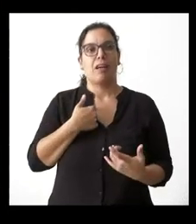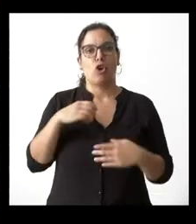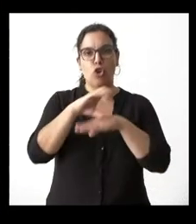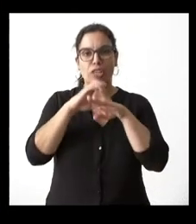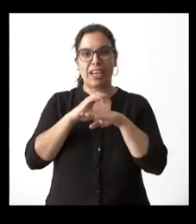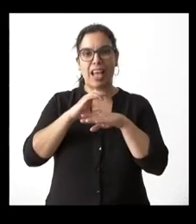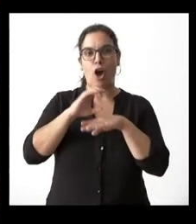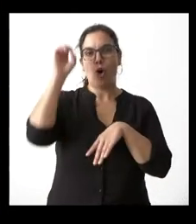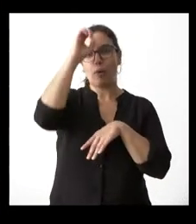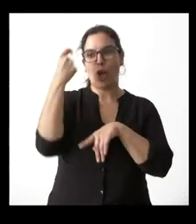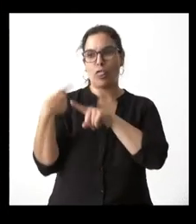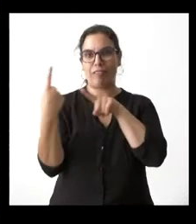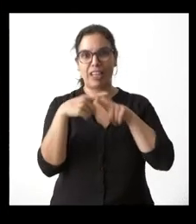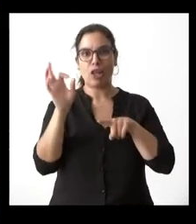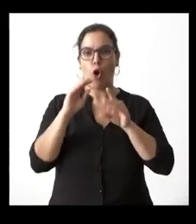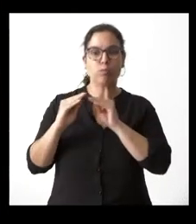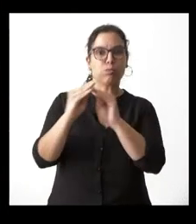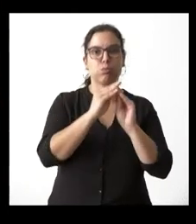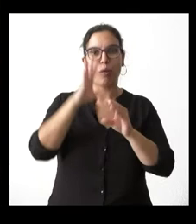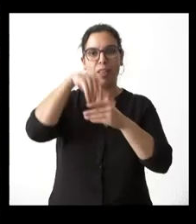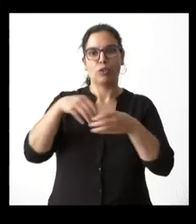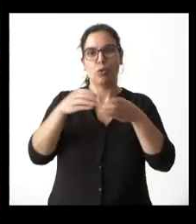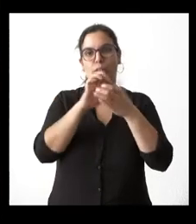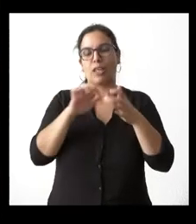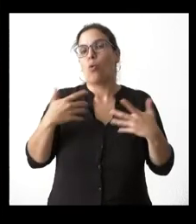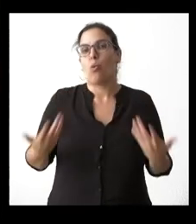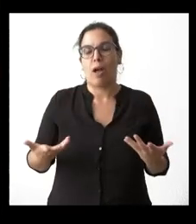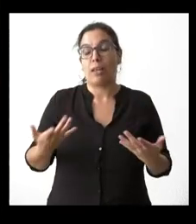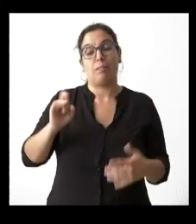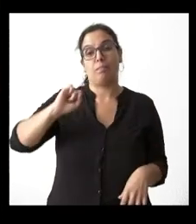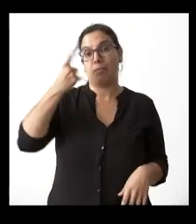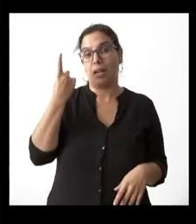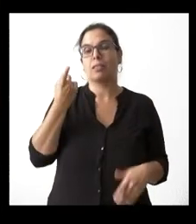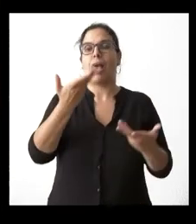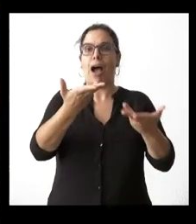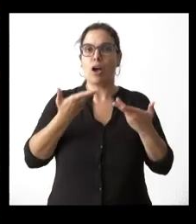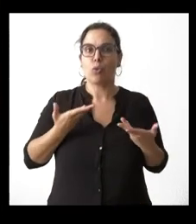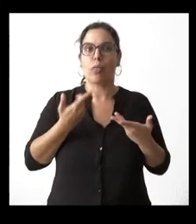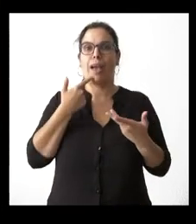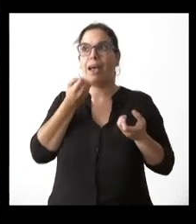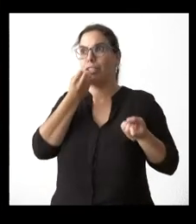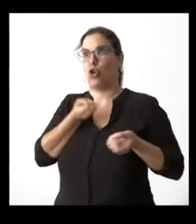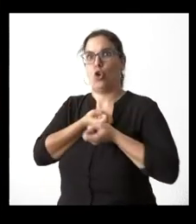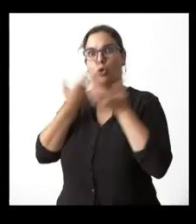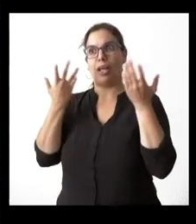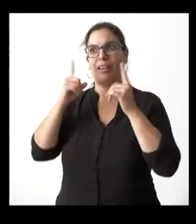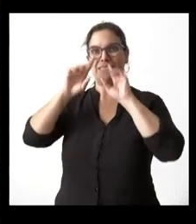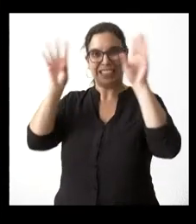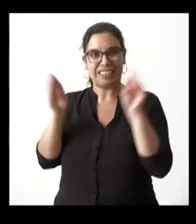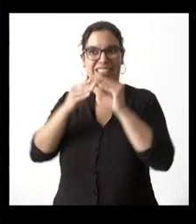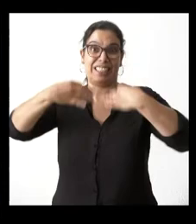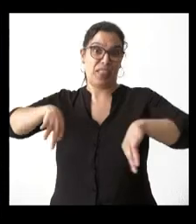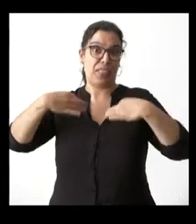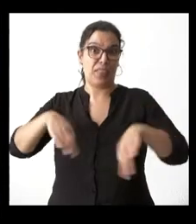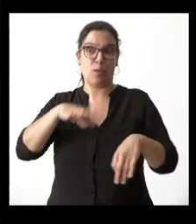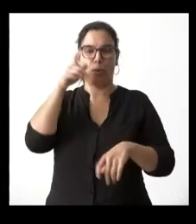un criterio diferente hay un criterio único y sobre todo que nos ayude a simplificar el mensaje que se está lanzando a